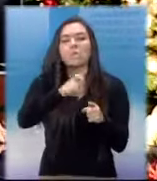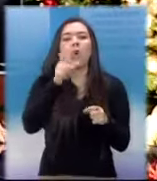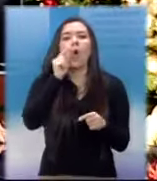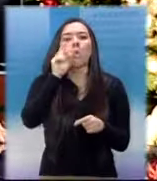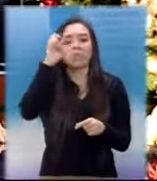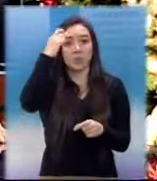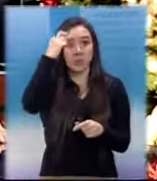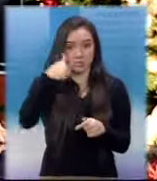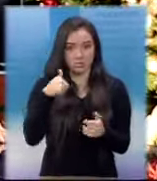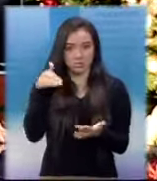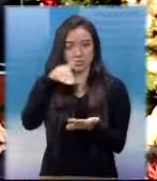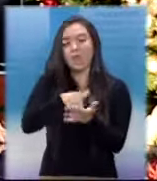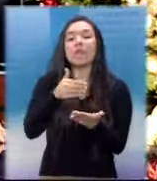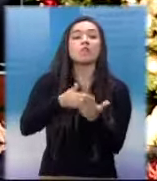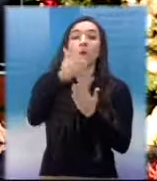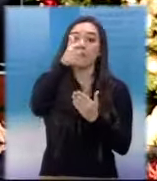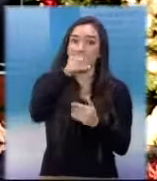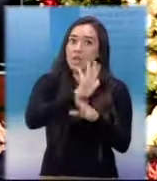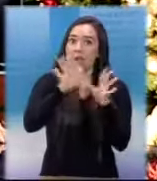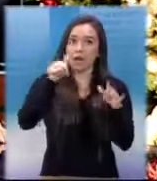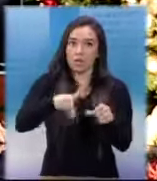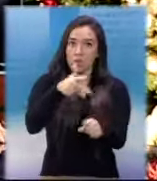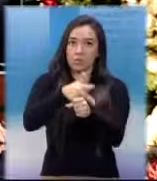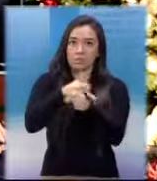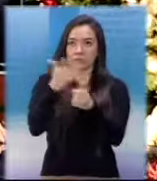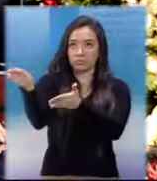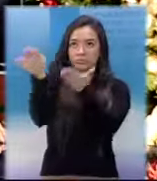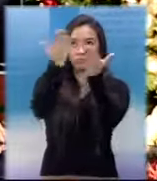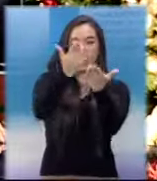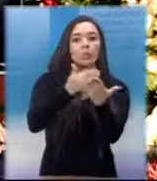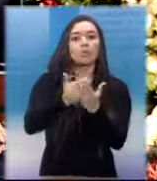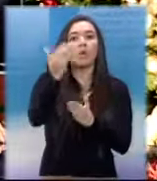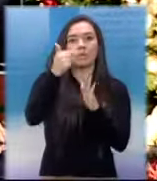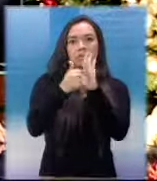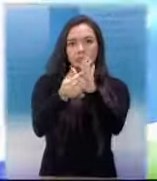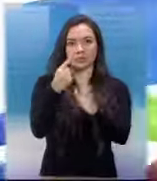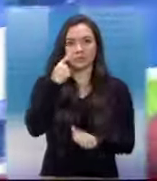hizo un llamado al diálogo y al acercamiento con los bloques opositores.